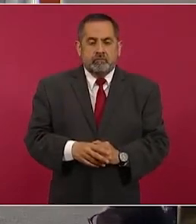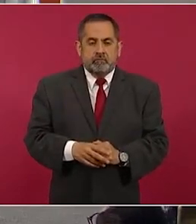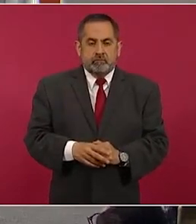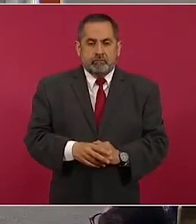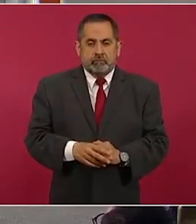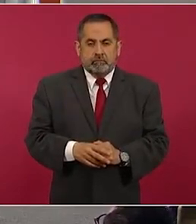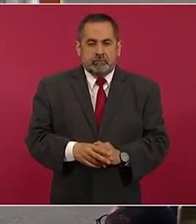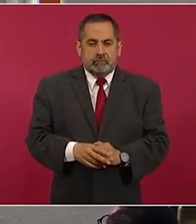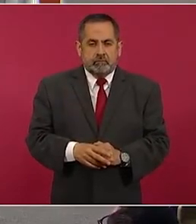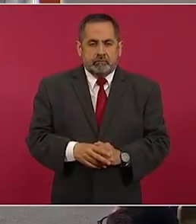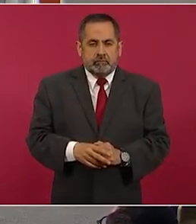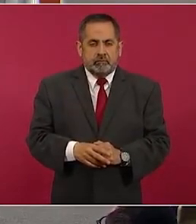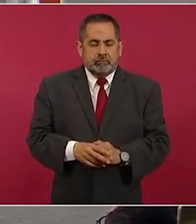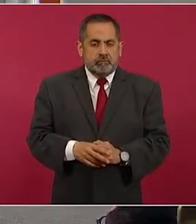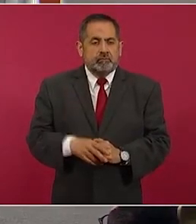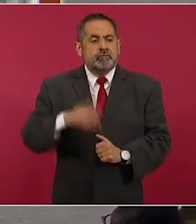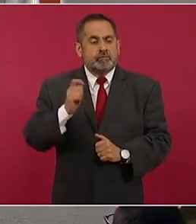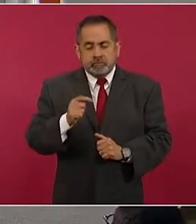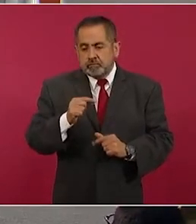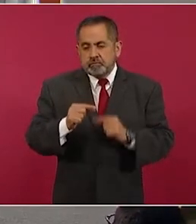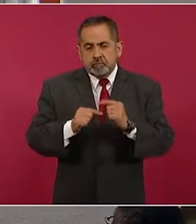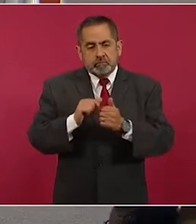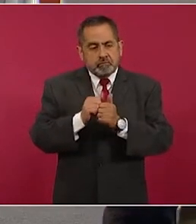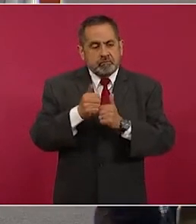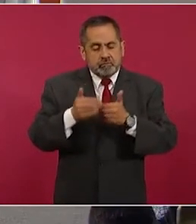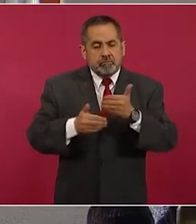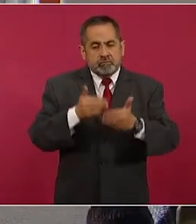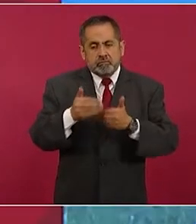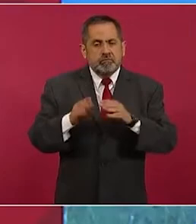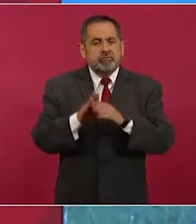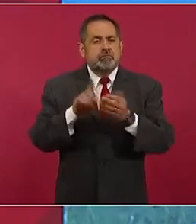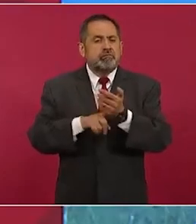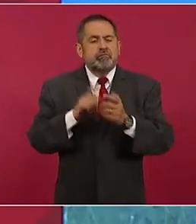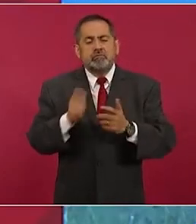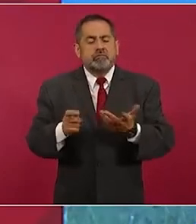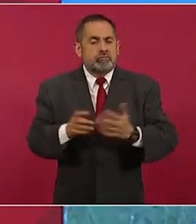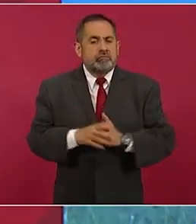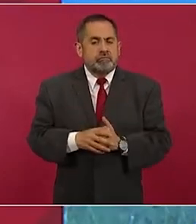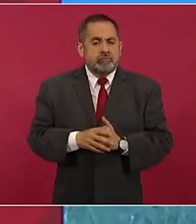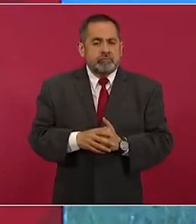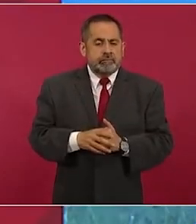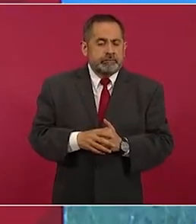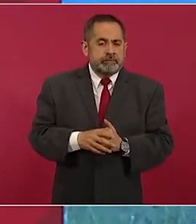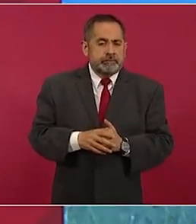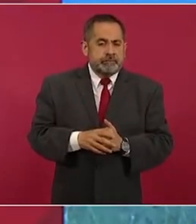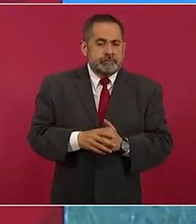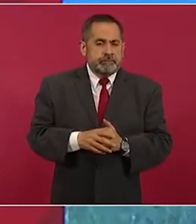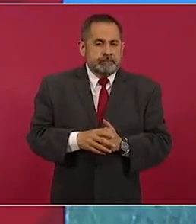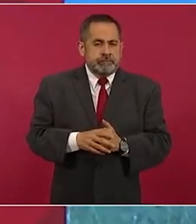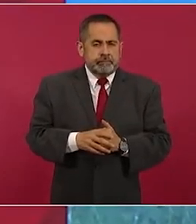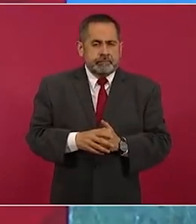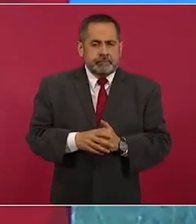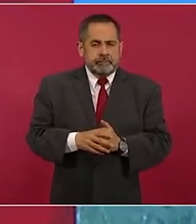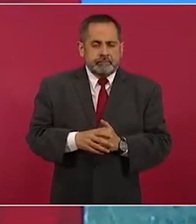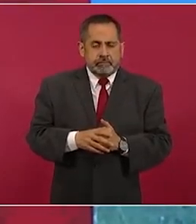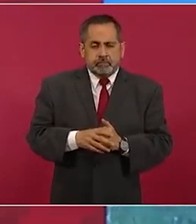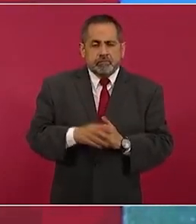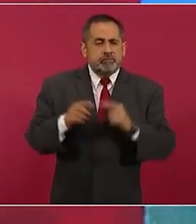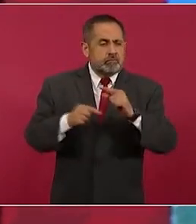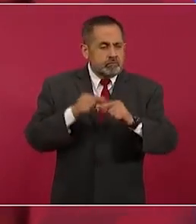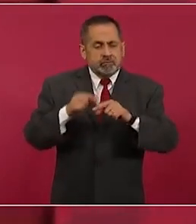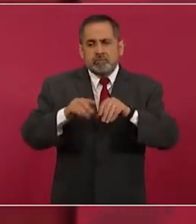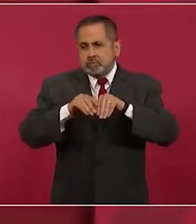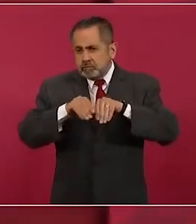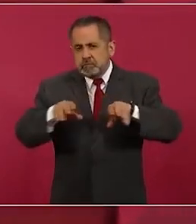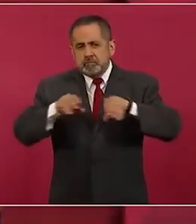poco a poco se va a ir sabiendo más,